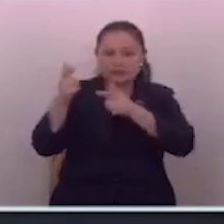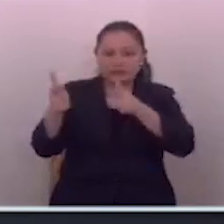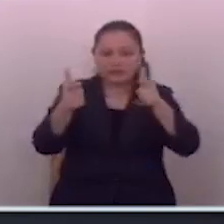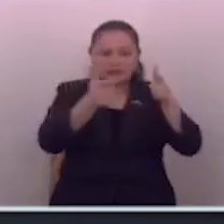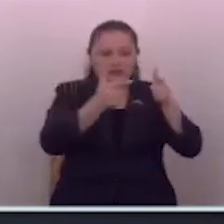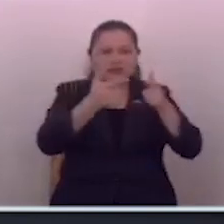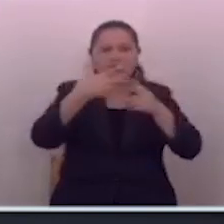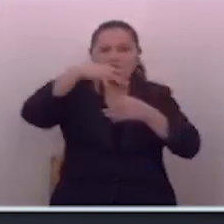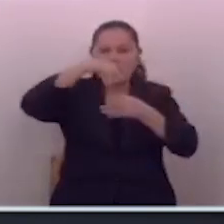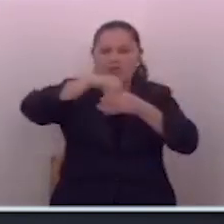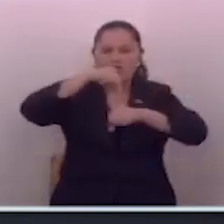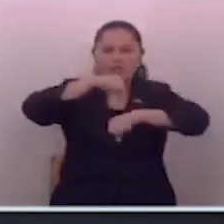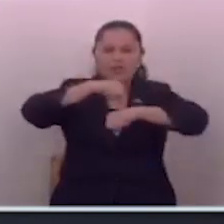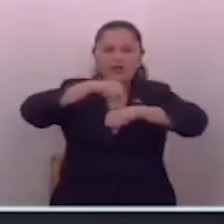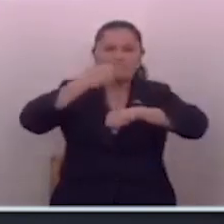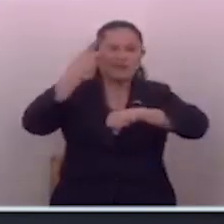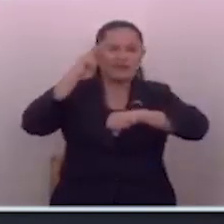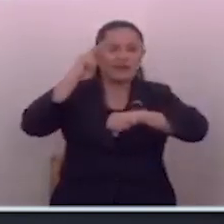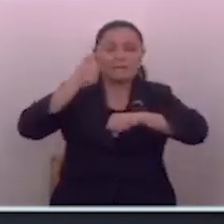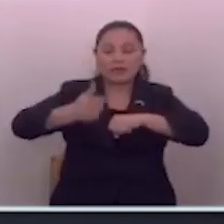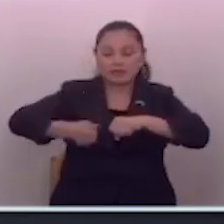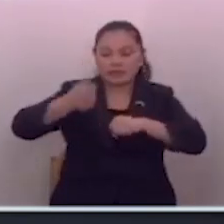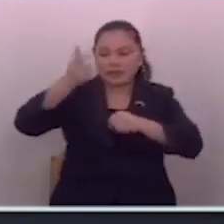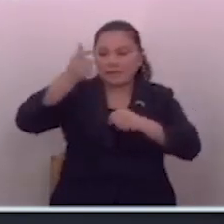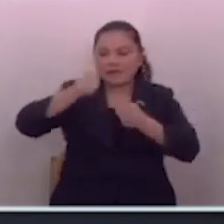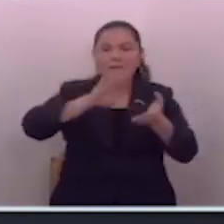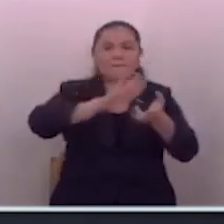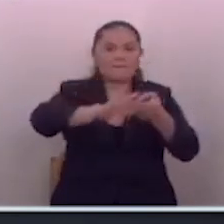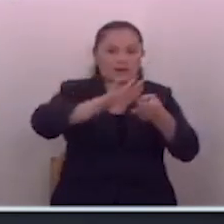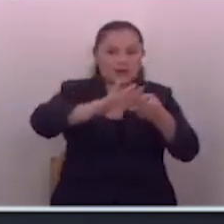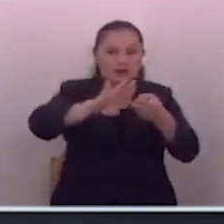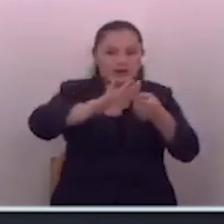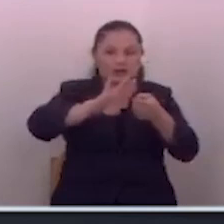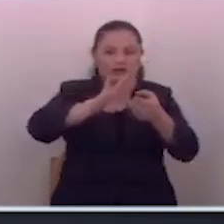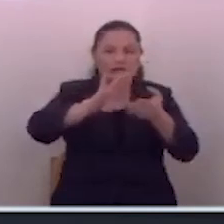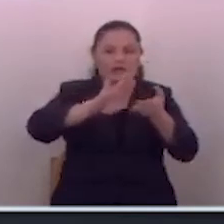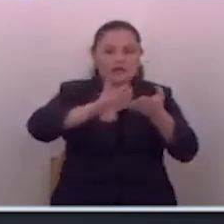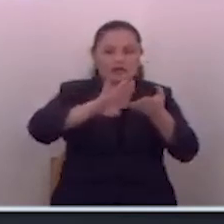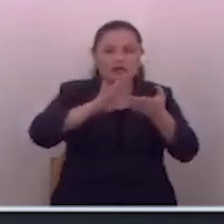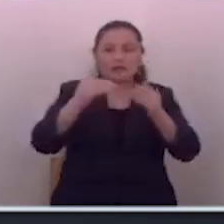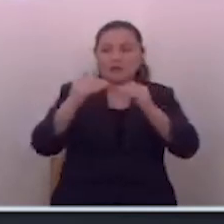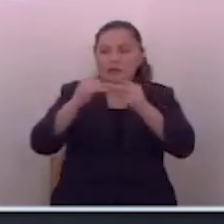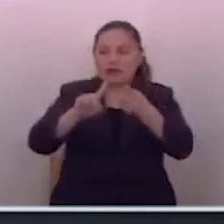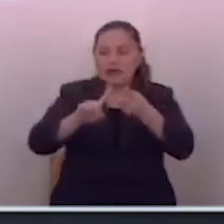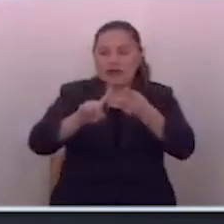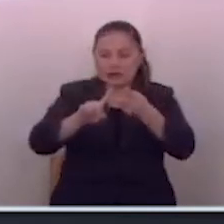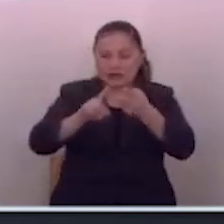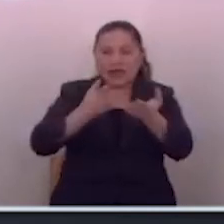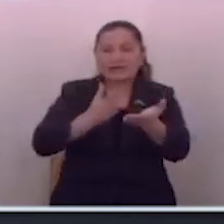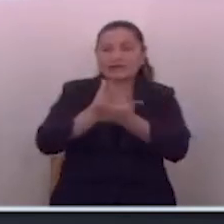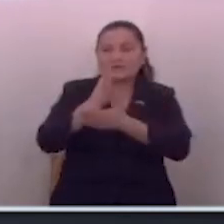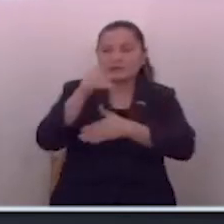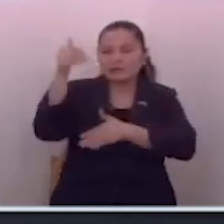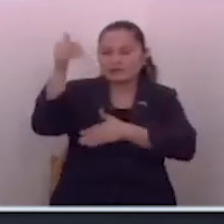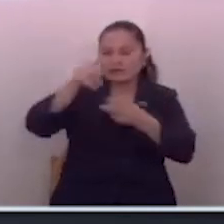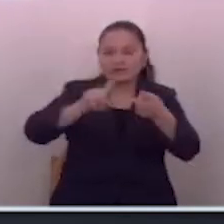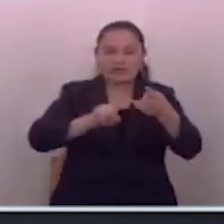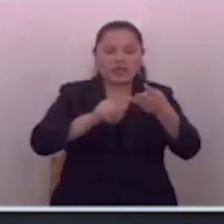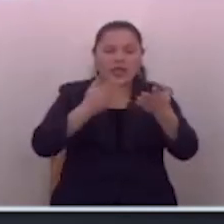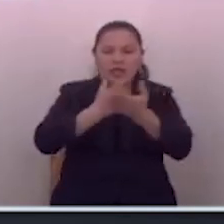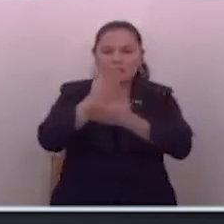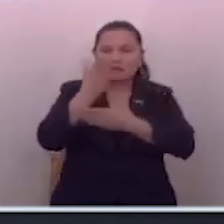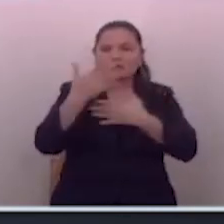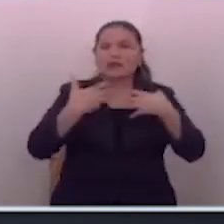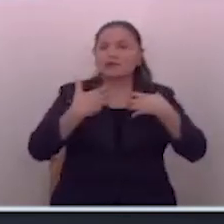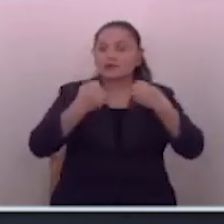solo incluye el pago de la pensión, incluye también acceso a la educación, acceso a la